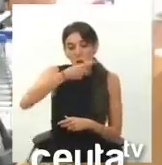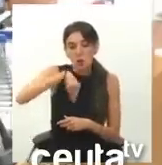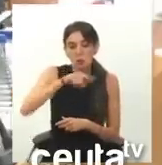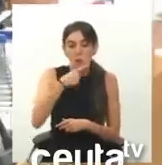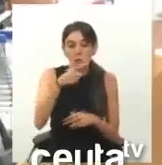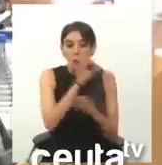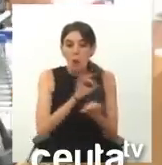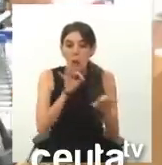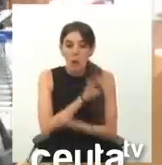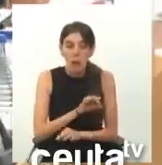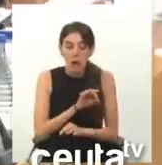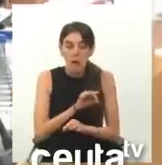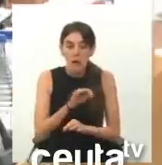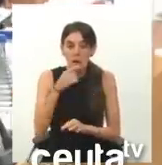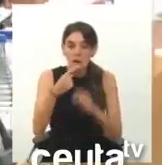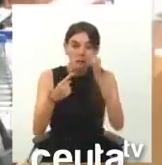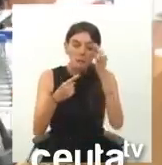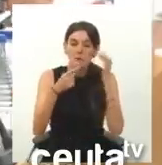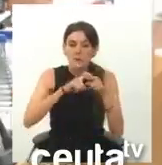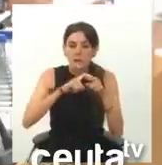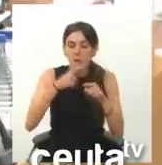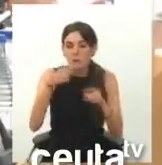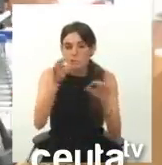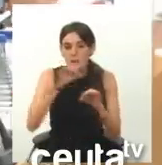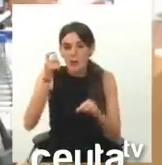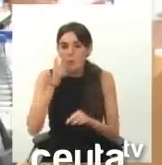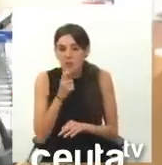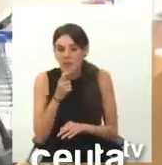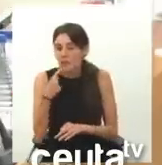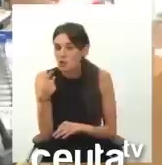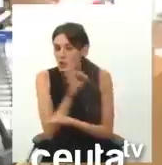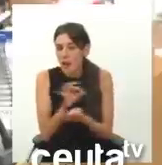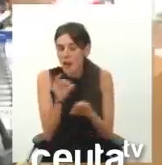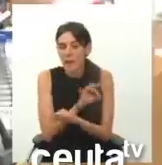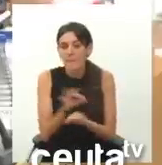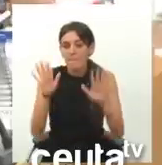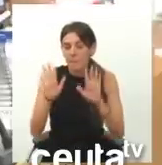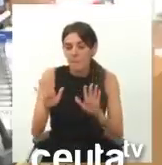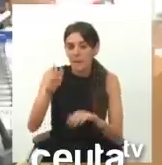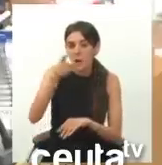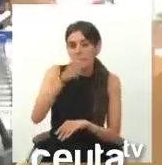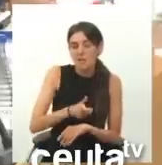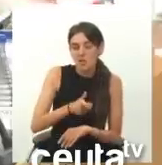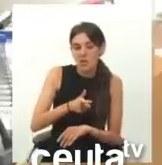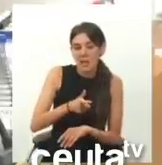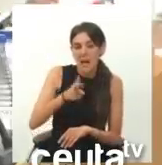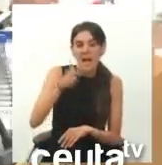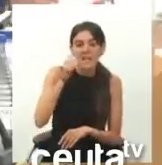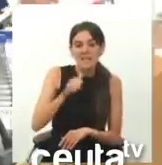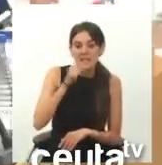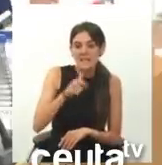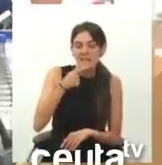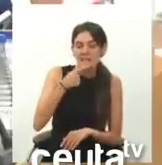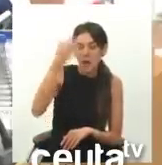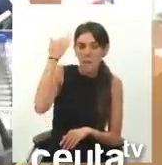dicho nada al respecto de este tipo, señor Mustafa, pero el señor Sánchez sí que ha elevado el papel de